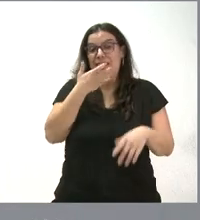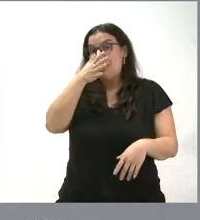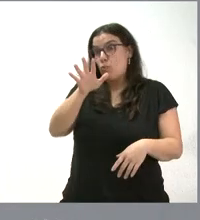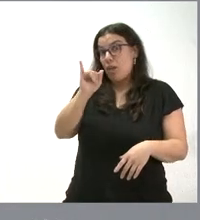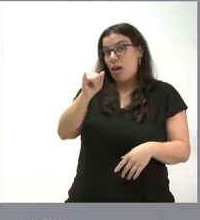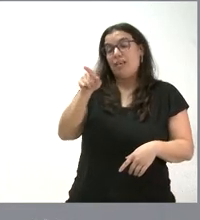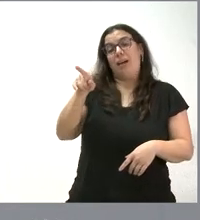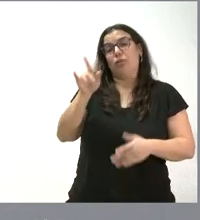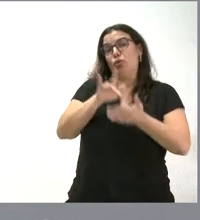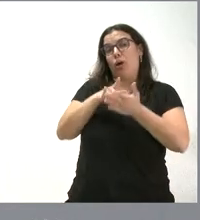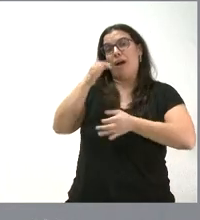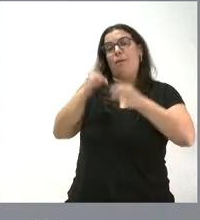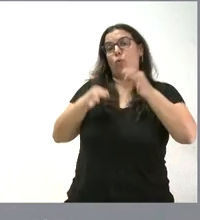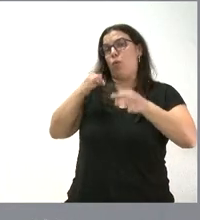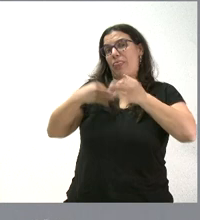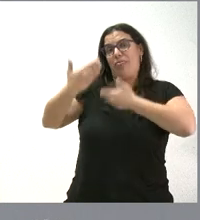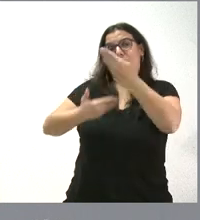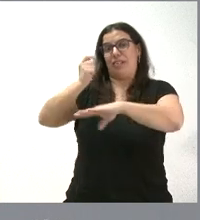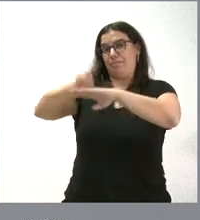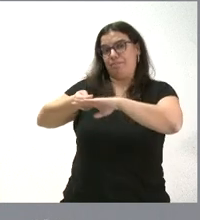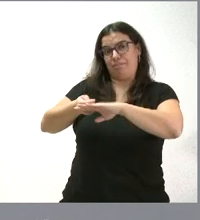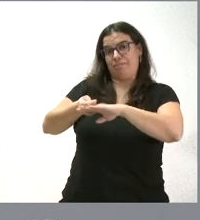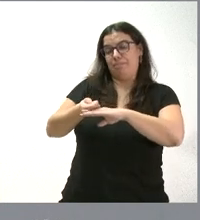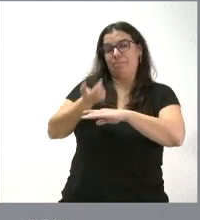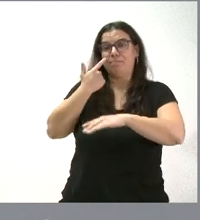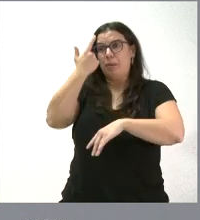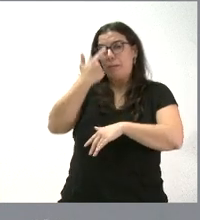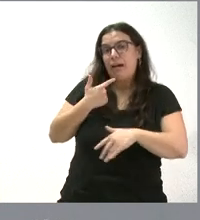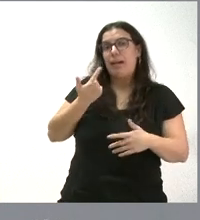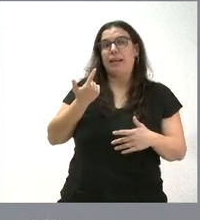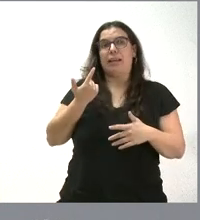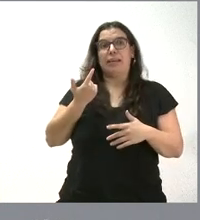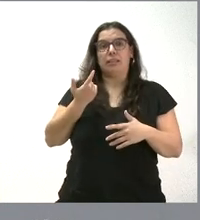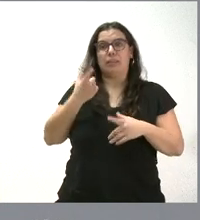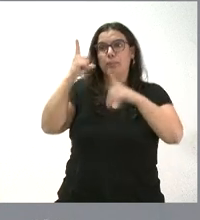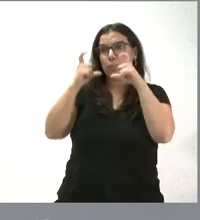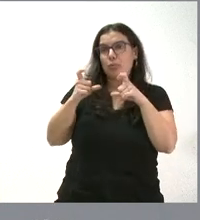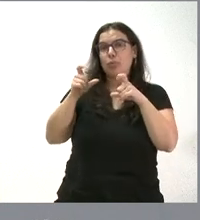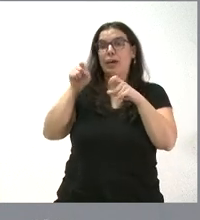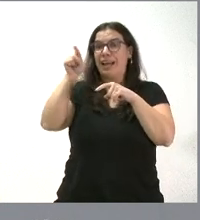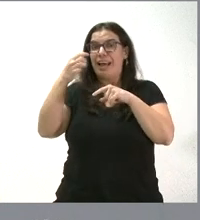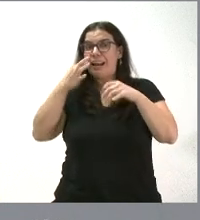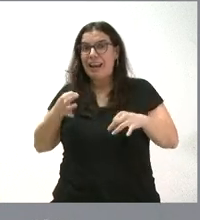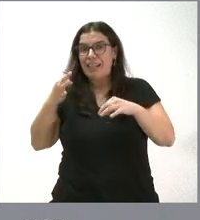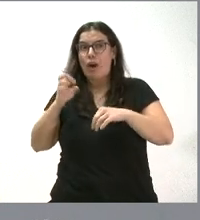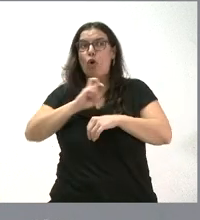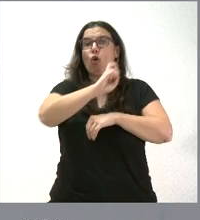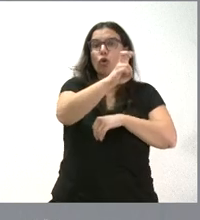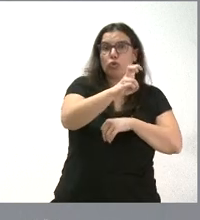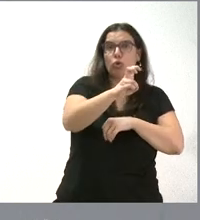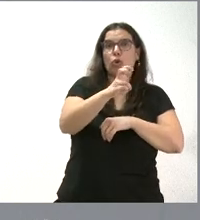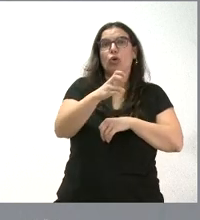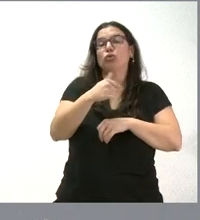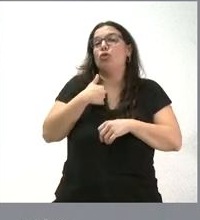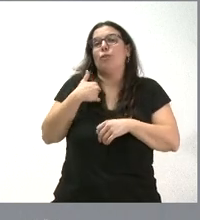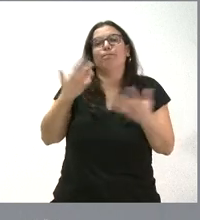procedimiento judicial que determine el contenido de esas imágenes, cómo han sido captadas, si son de esa explotación u otro sitio. Yo tampoco ahí